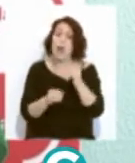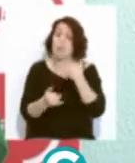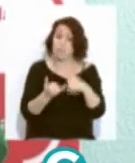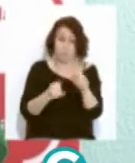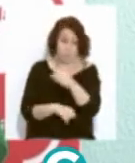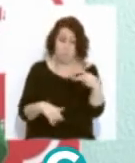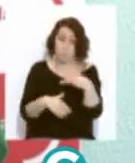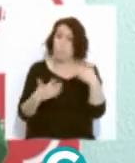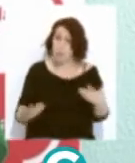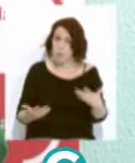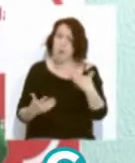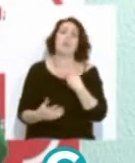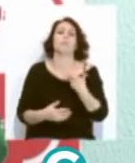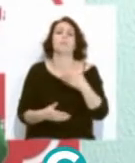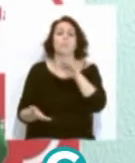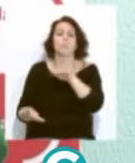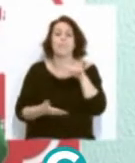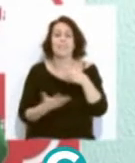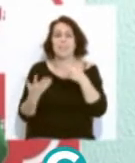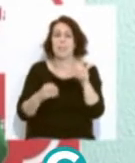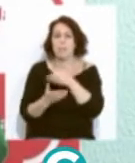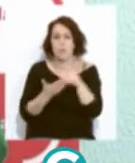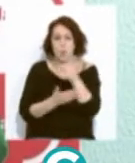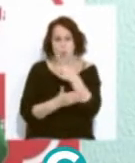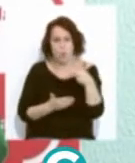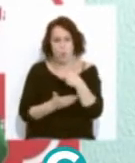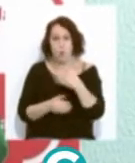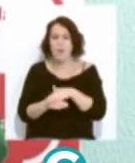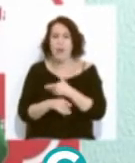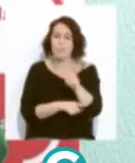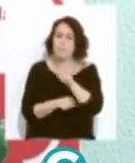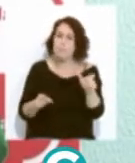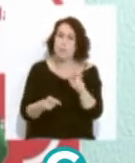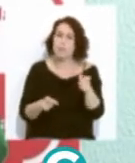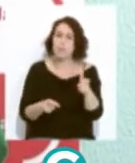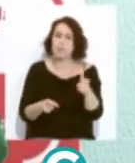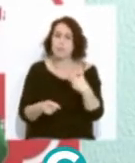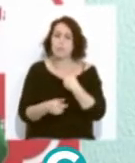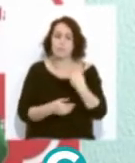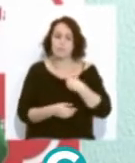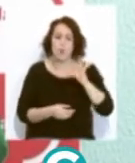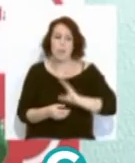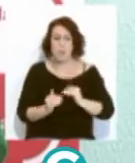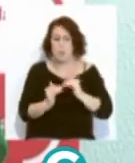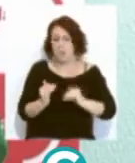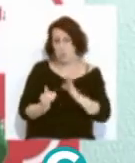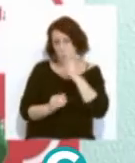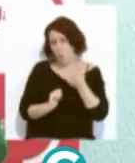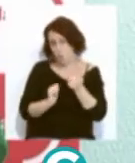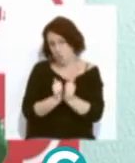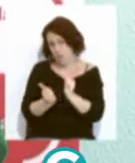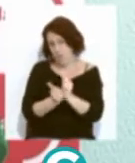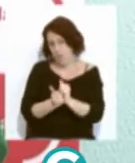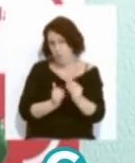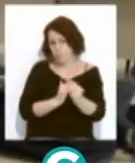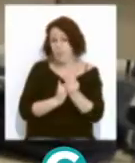que se haga una partida de 70 millones de euros para aquellas personas que están cobrando menos por esa prestación. Mire, y no